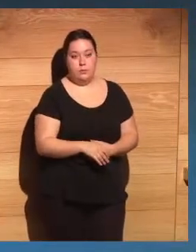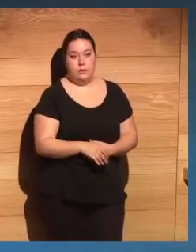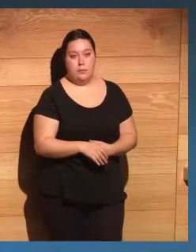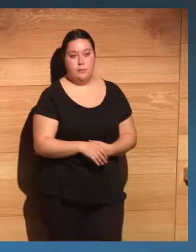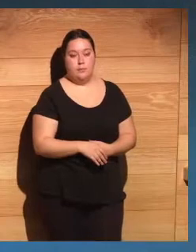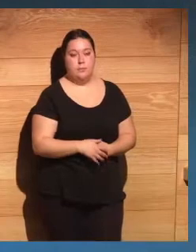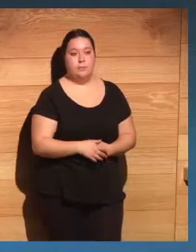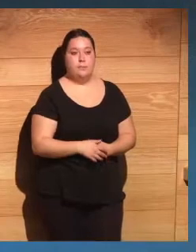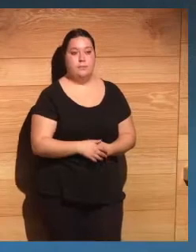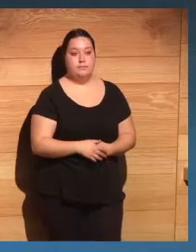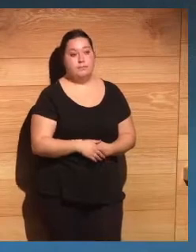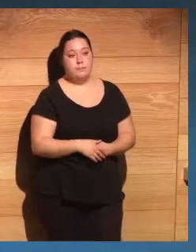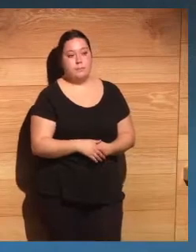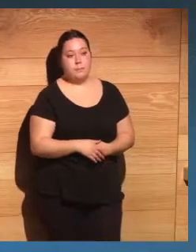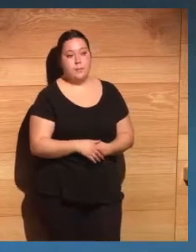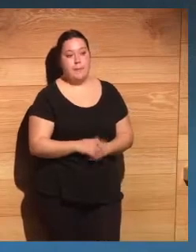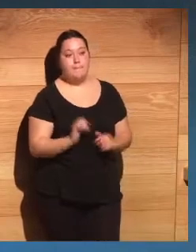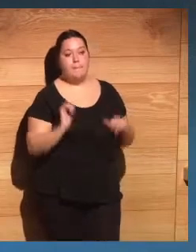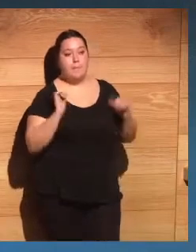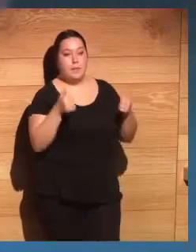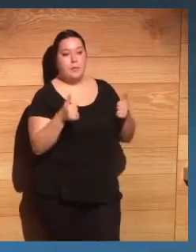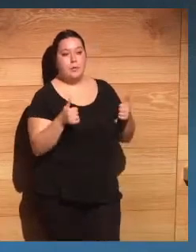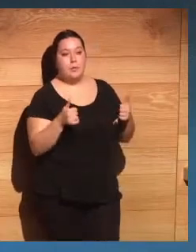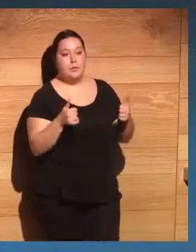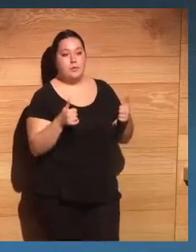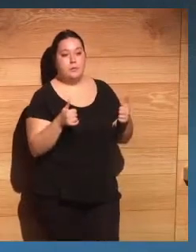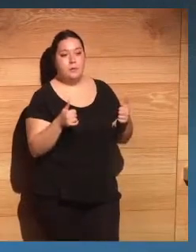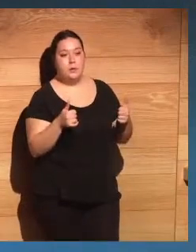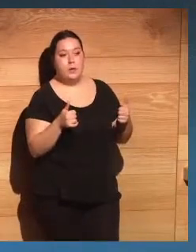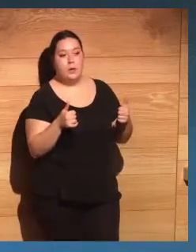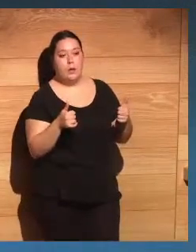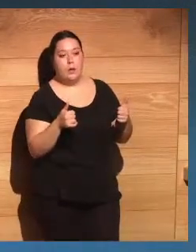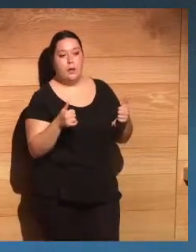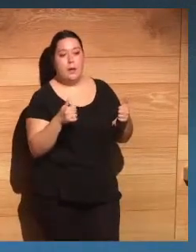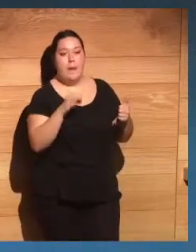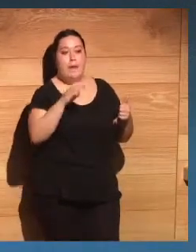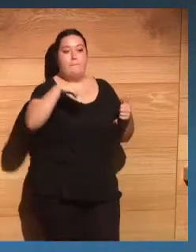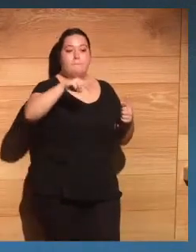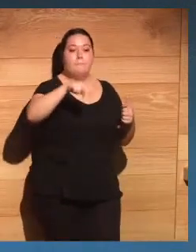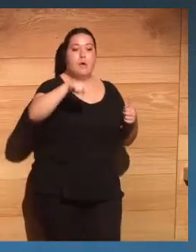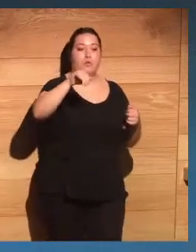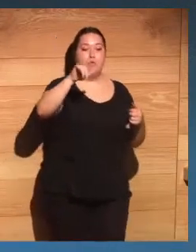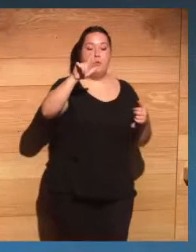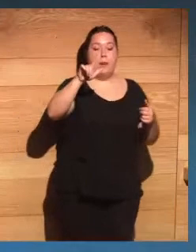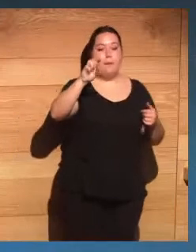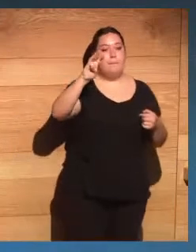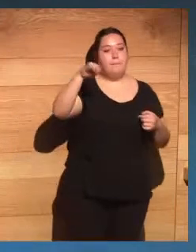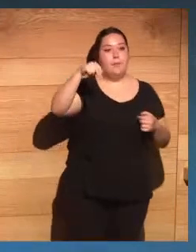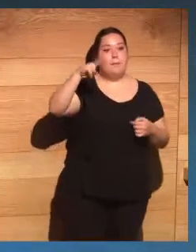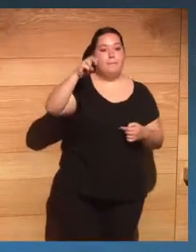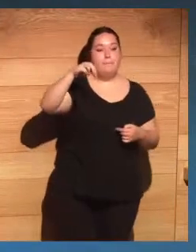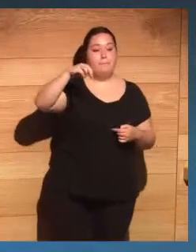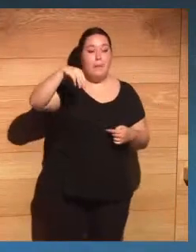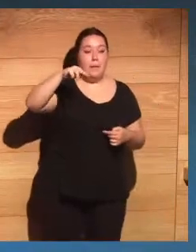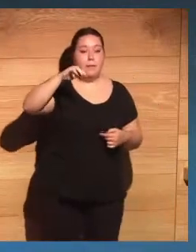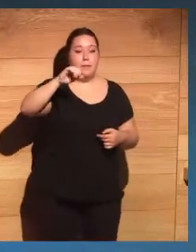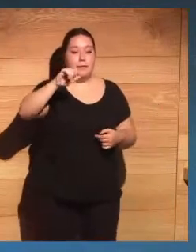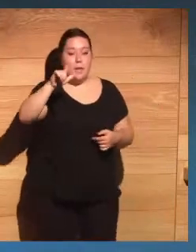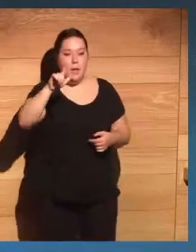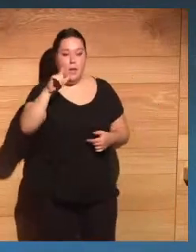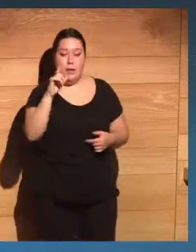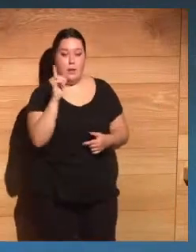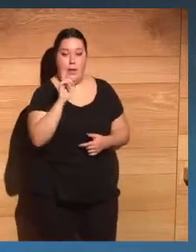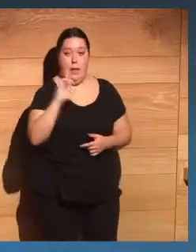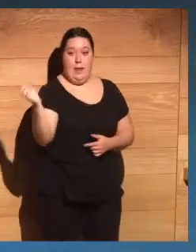al respecto. Y en este caso vamos a empezar de allá para acá, sobre todo porque Manuel Pimentel tiene que marcharse un poco antes, tiene una